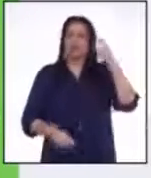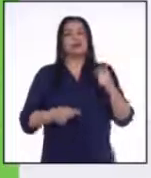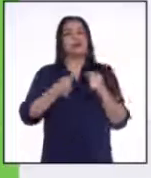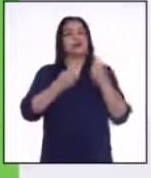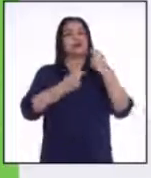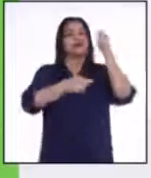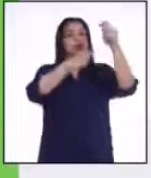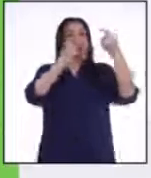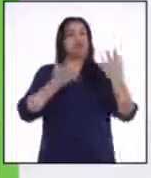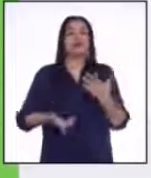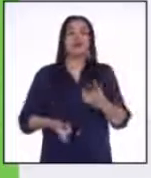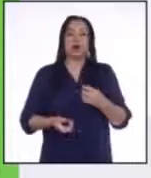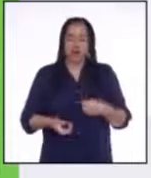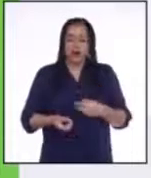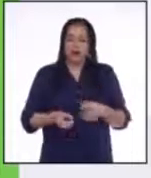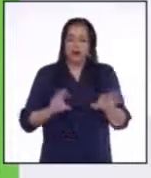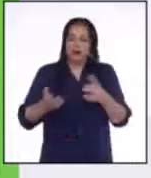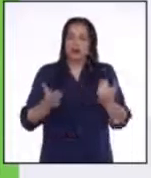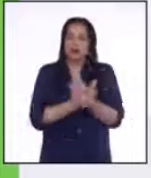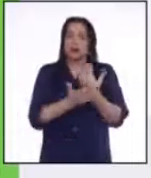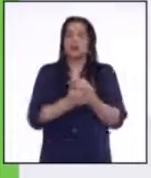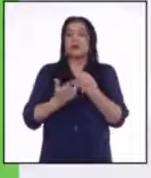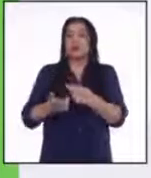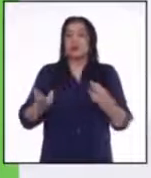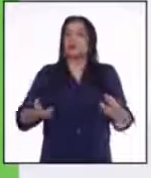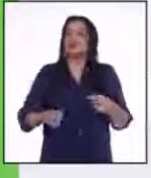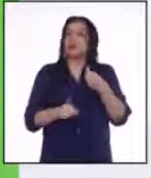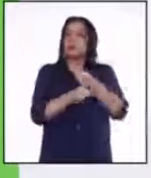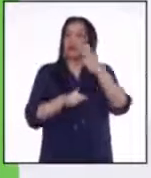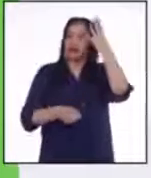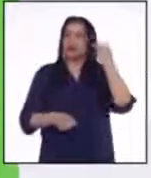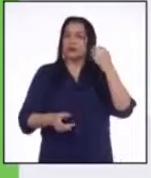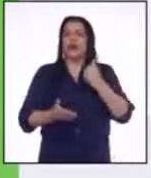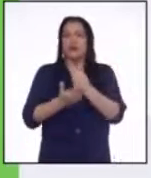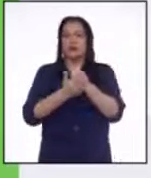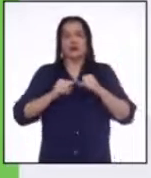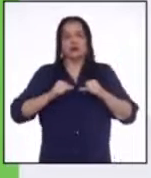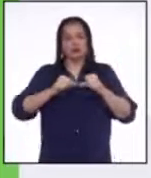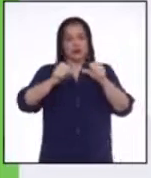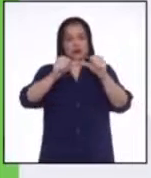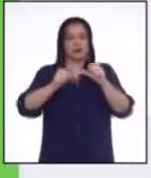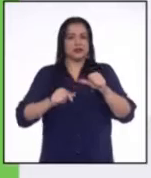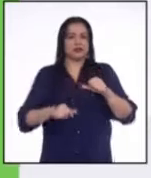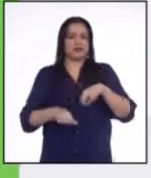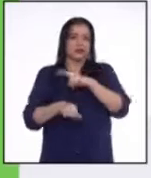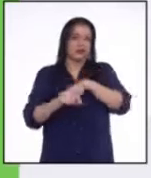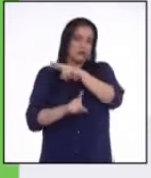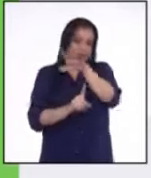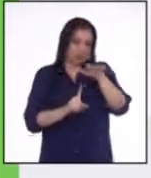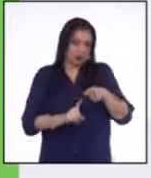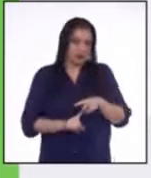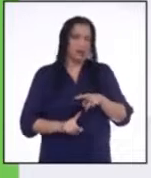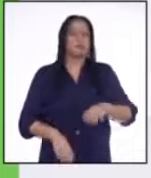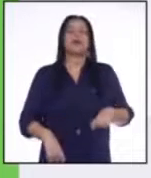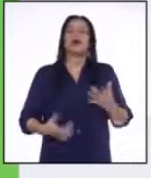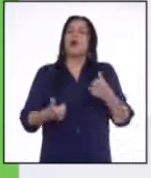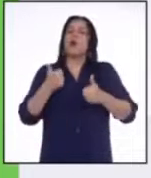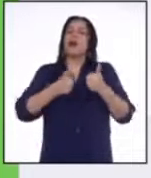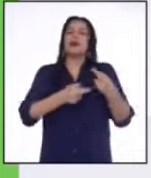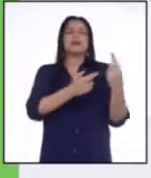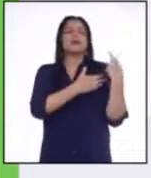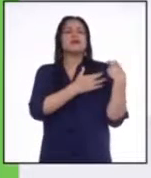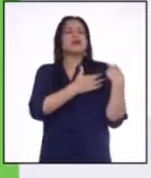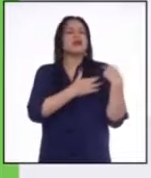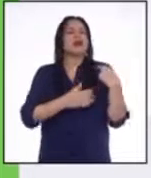generación de recursos, pero también de generación de experiencias, ayuda a la conservación. ¿Cuál es el rol de los jóvenes en el